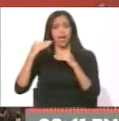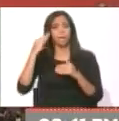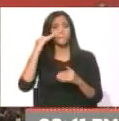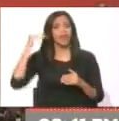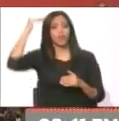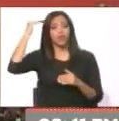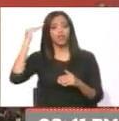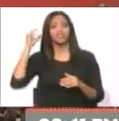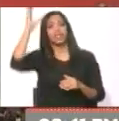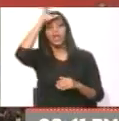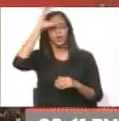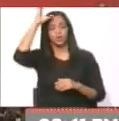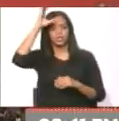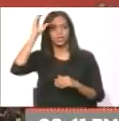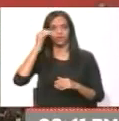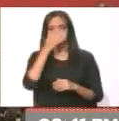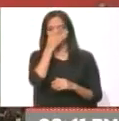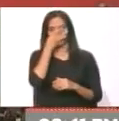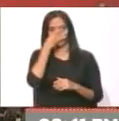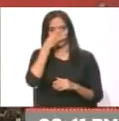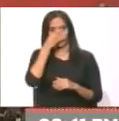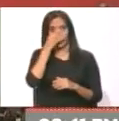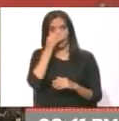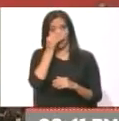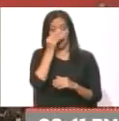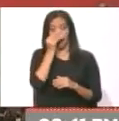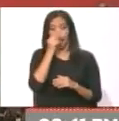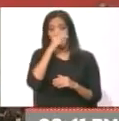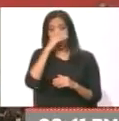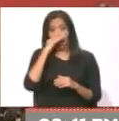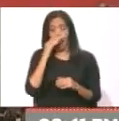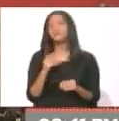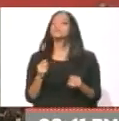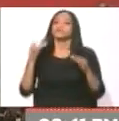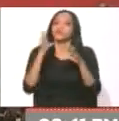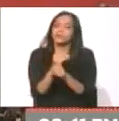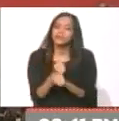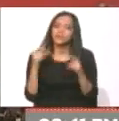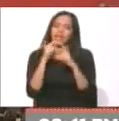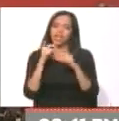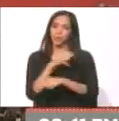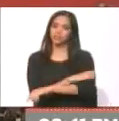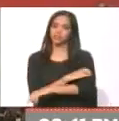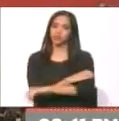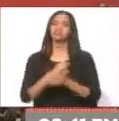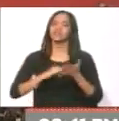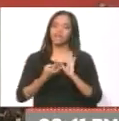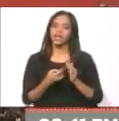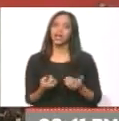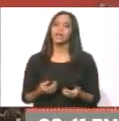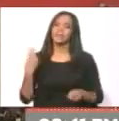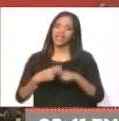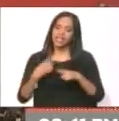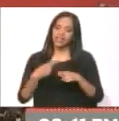conciencia. Creer en la palabra de la oposición. Significa poner en riesgo la revolución bolivariana.